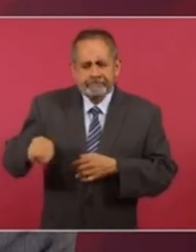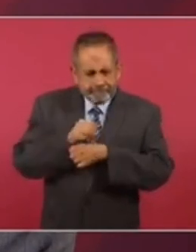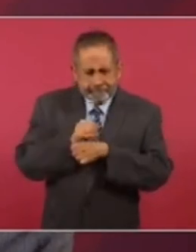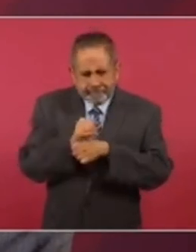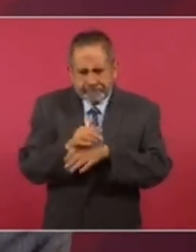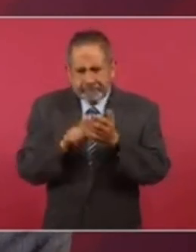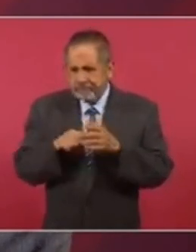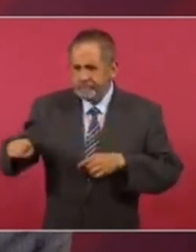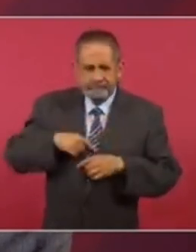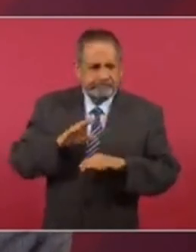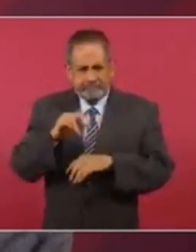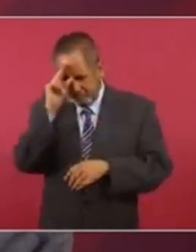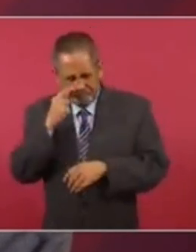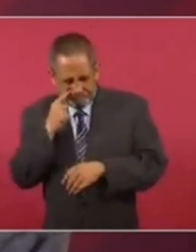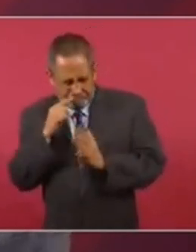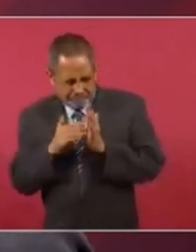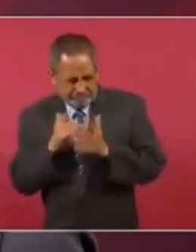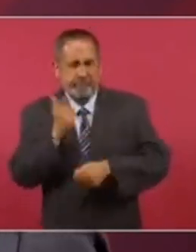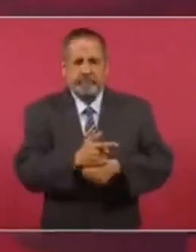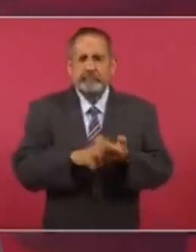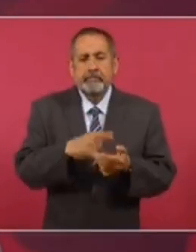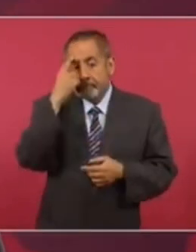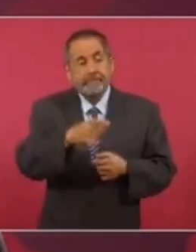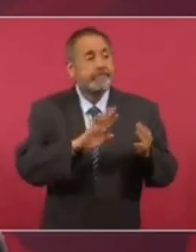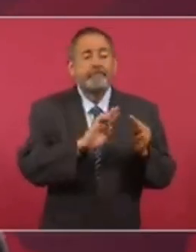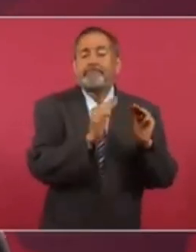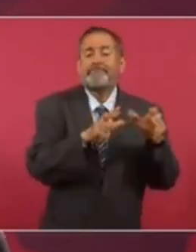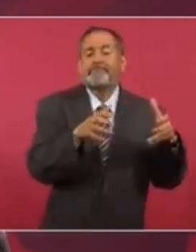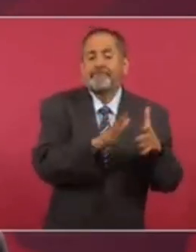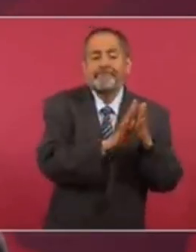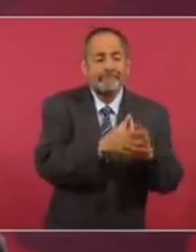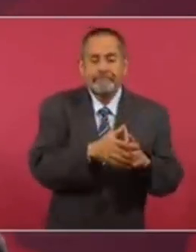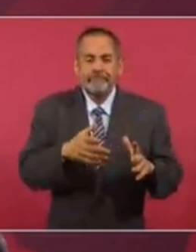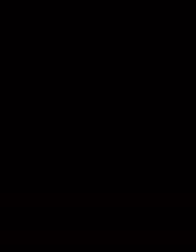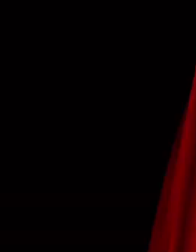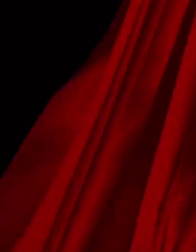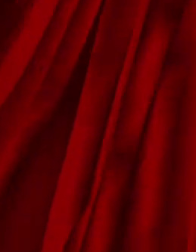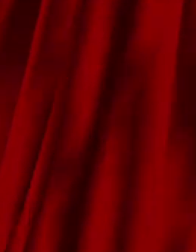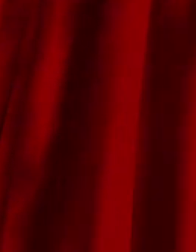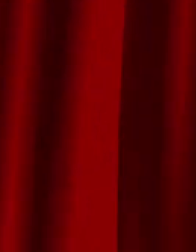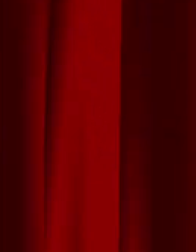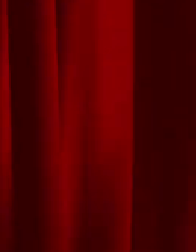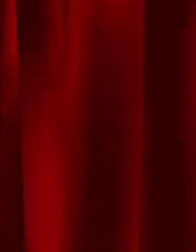investigación y la inteligencia para enfrentar a las bandas del crimen organizado.